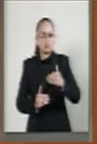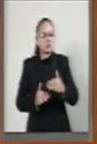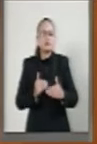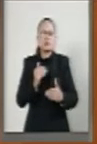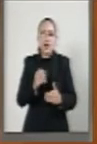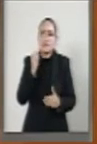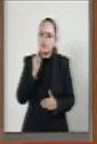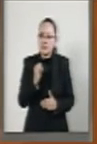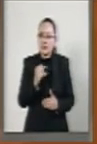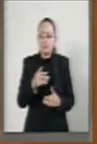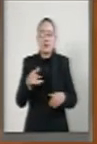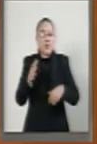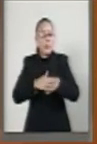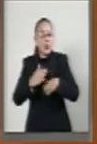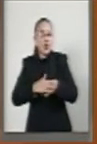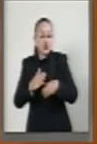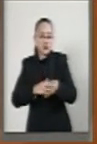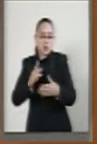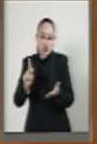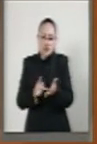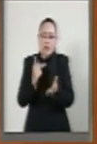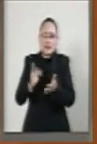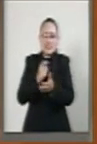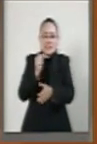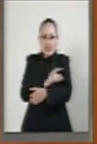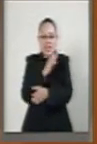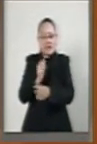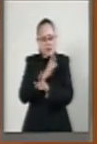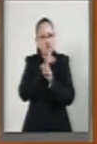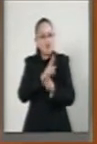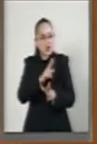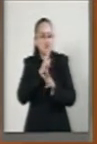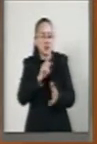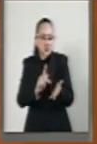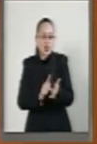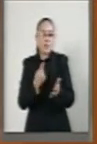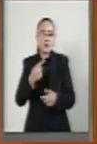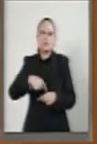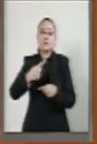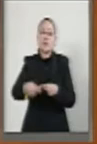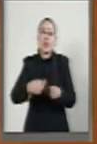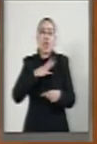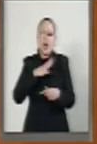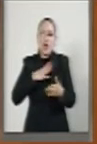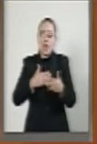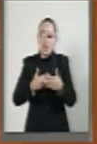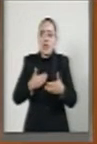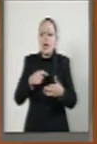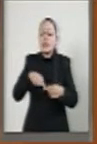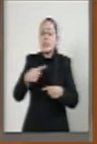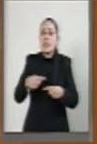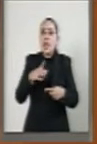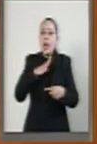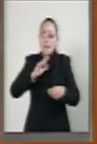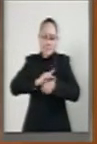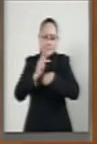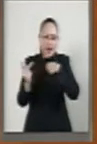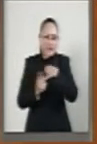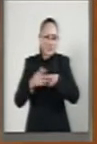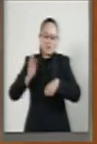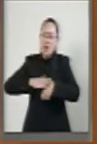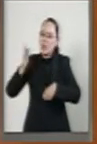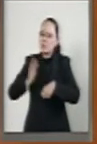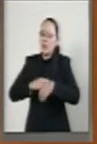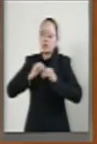La segunda revolución energética pronto dará resultados. Estamos en la antesala de ser una potencia en la producción y